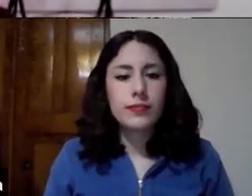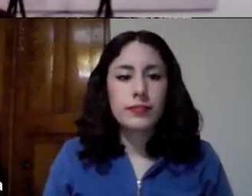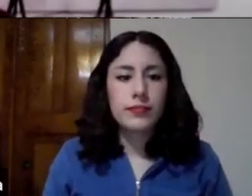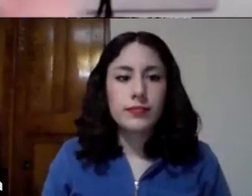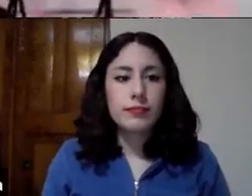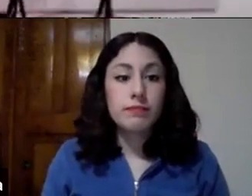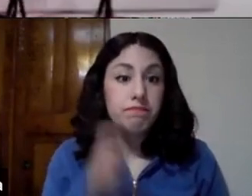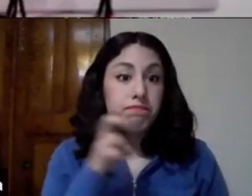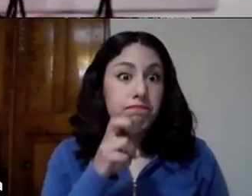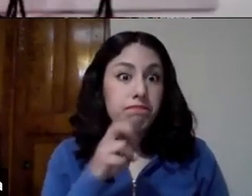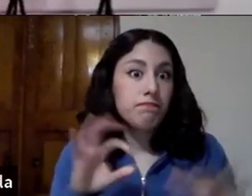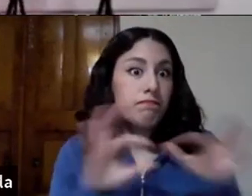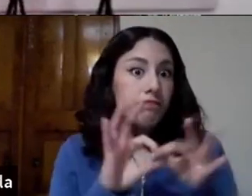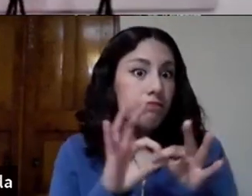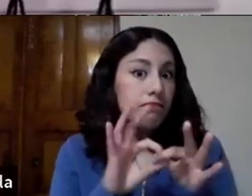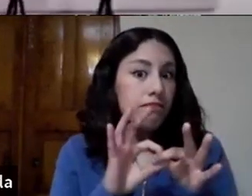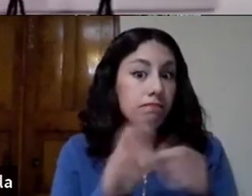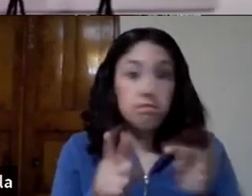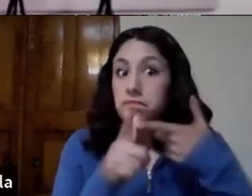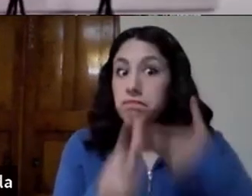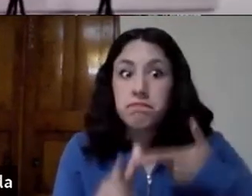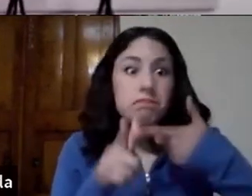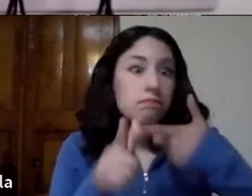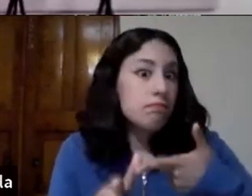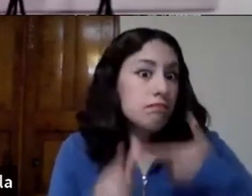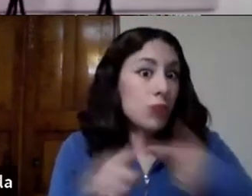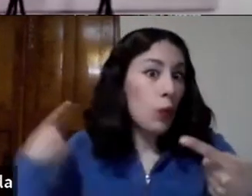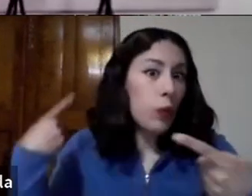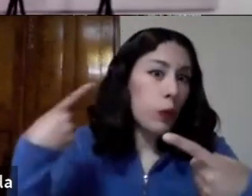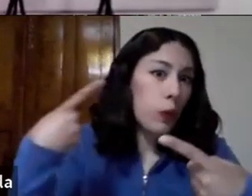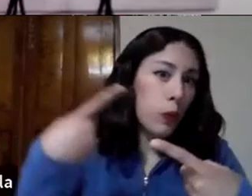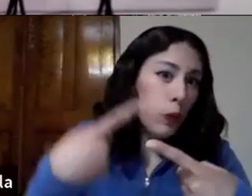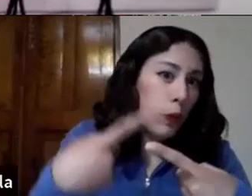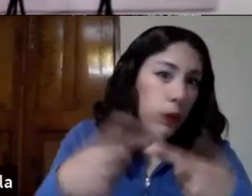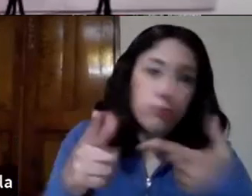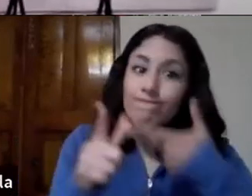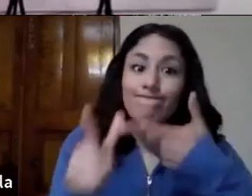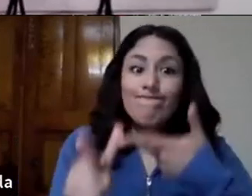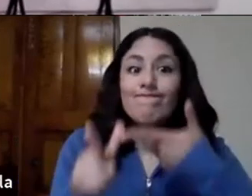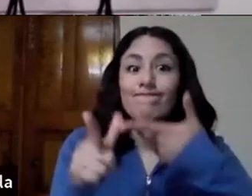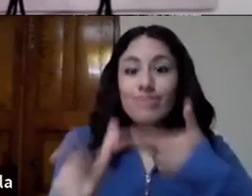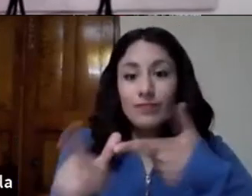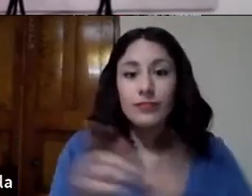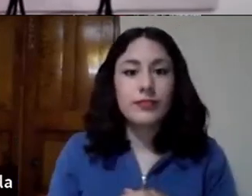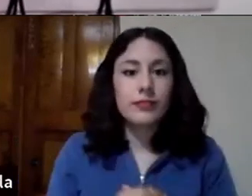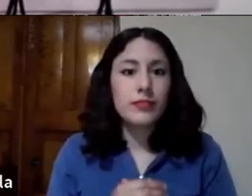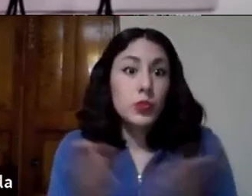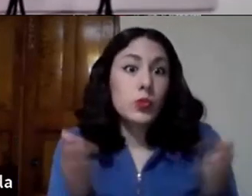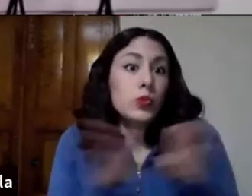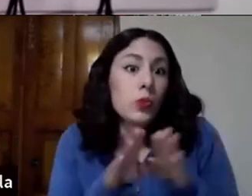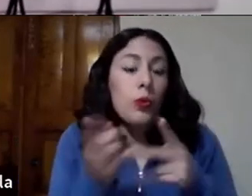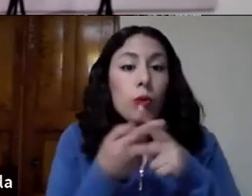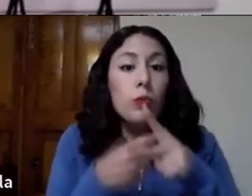sigue resonando hasta nuestros días es un pacto que Dios comenzó con una persona